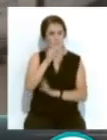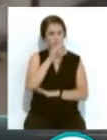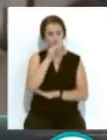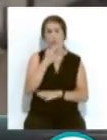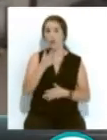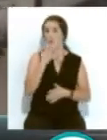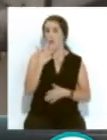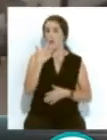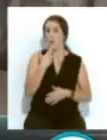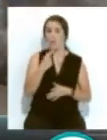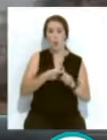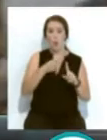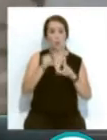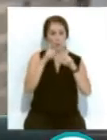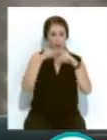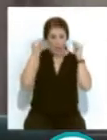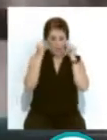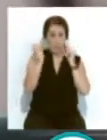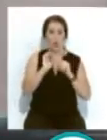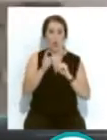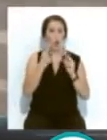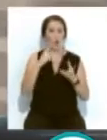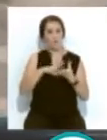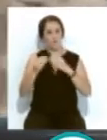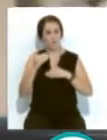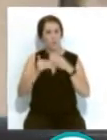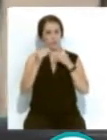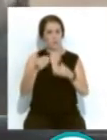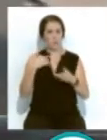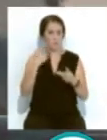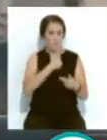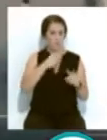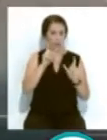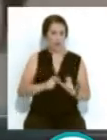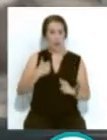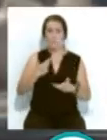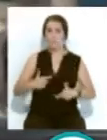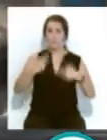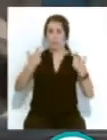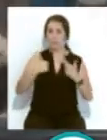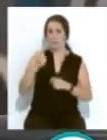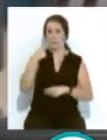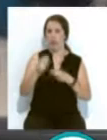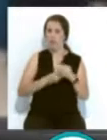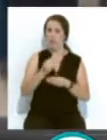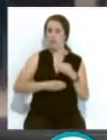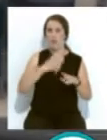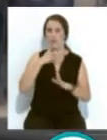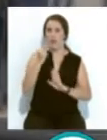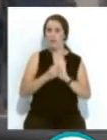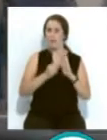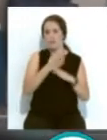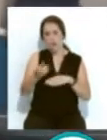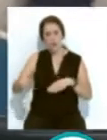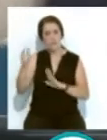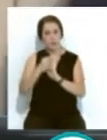...como son el uso de las mascarillas o el distanciamiento interpersonal... ...que permitan hacer más efectivas las demás